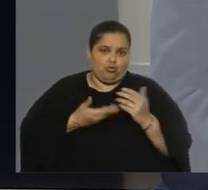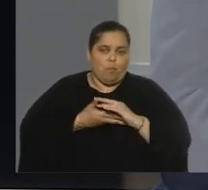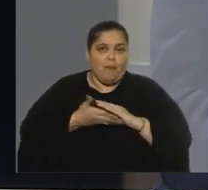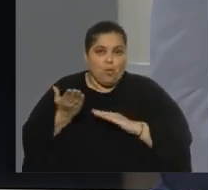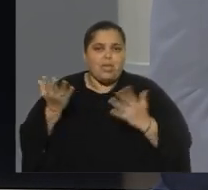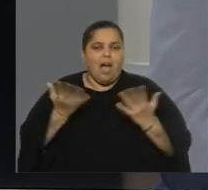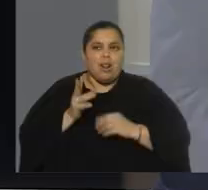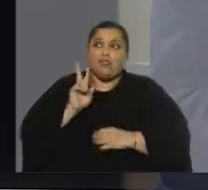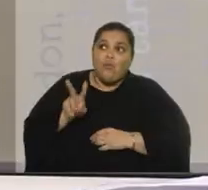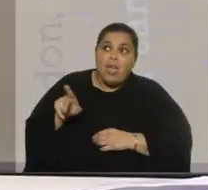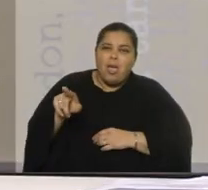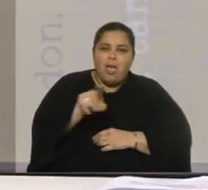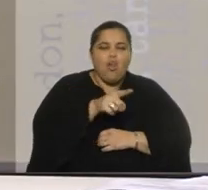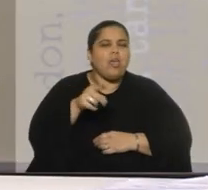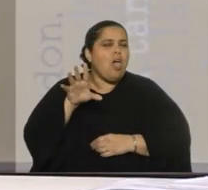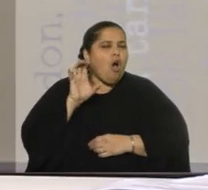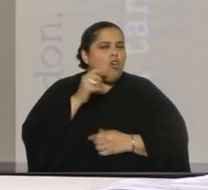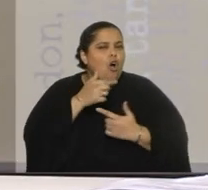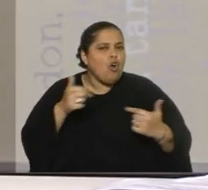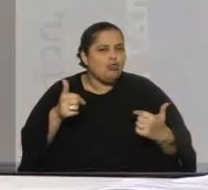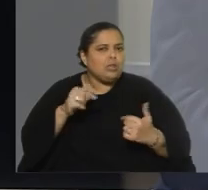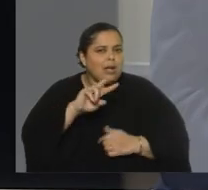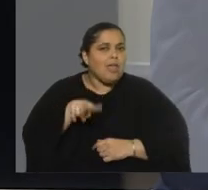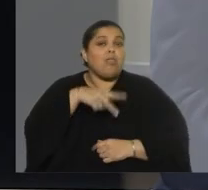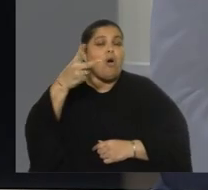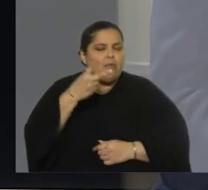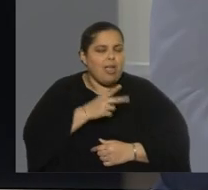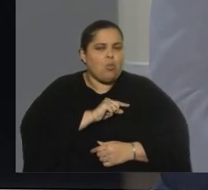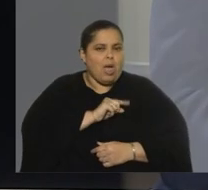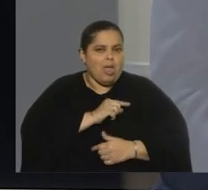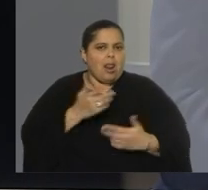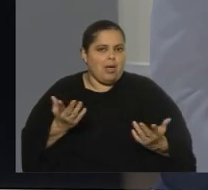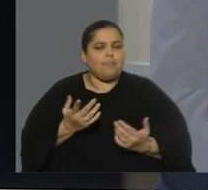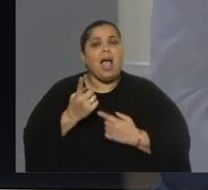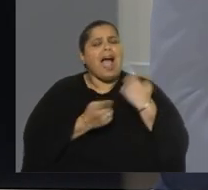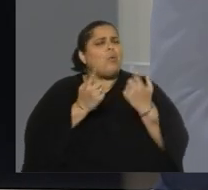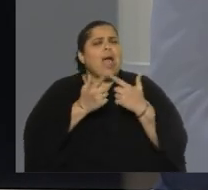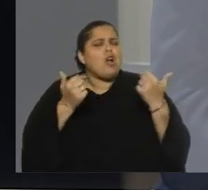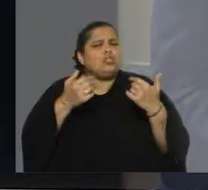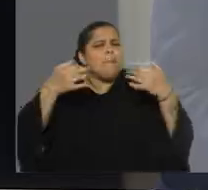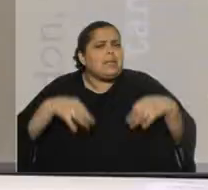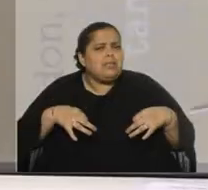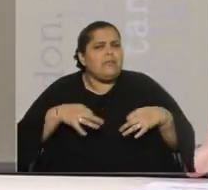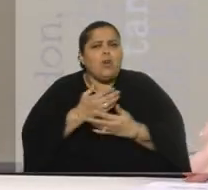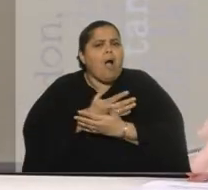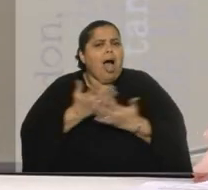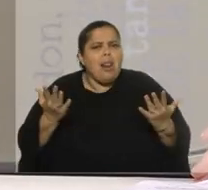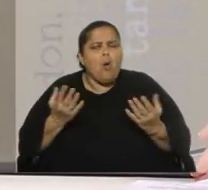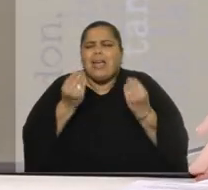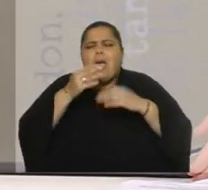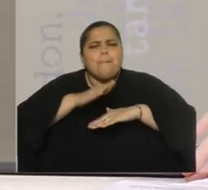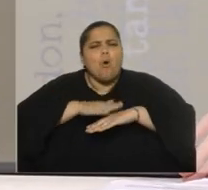veo cosas y oigo cosas que a mí me duelen dos veces, entonces... ¿Hubo algún hecho puntual que determina en qué momento